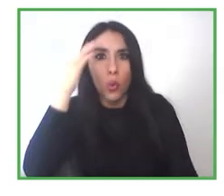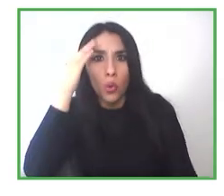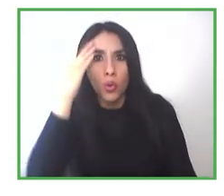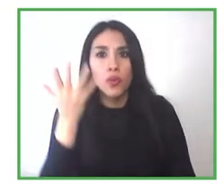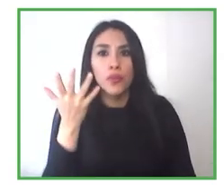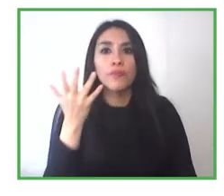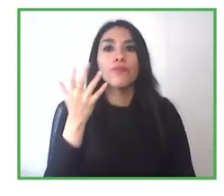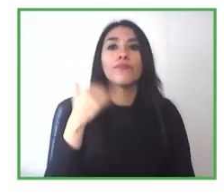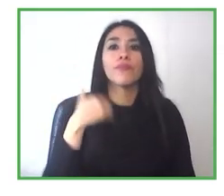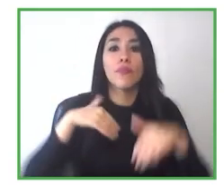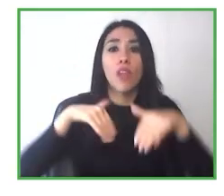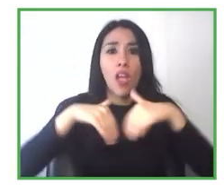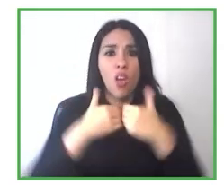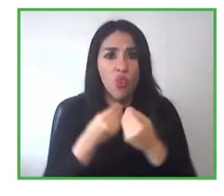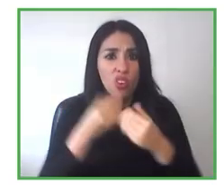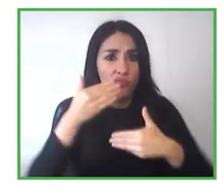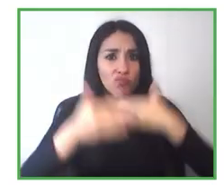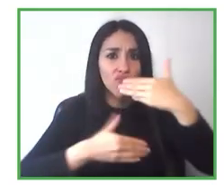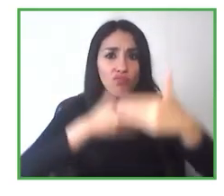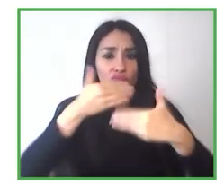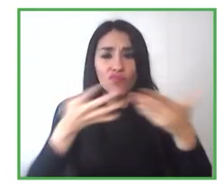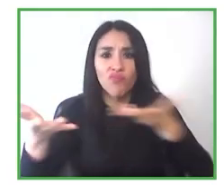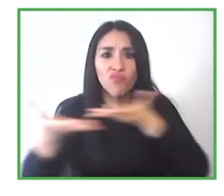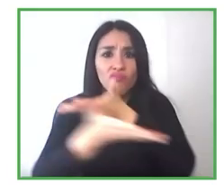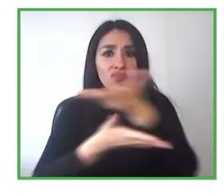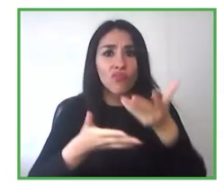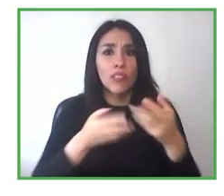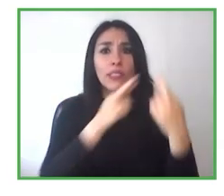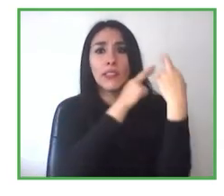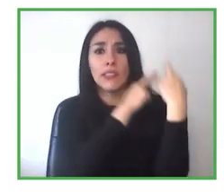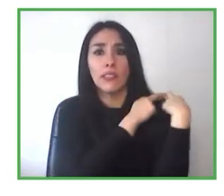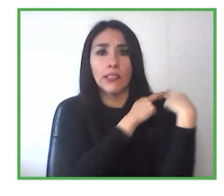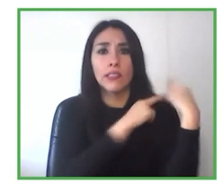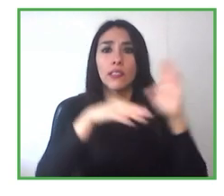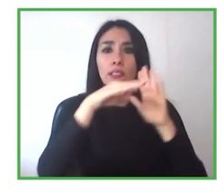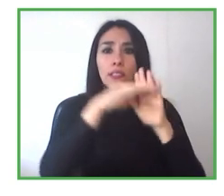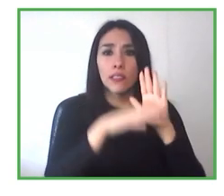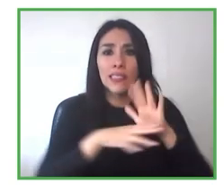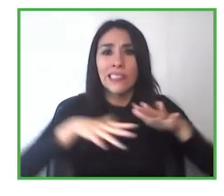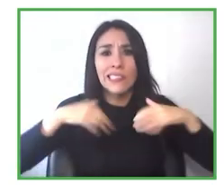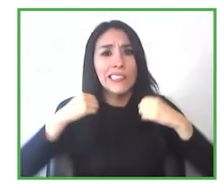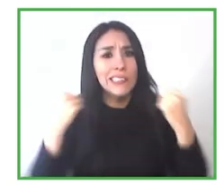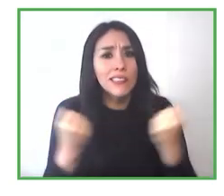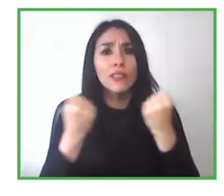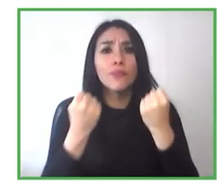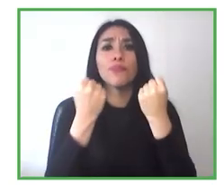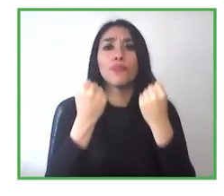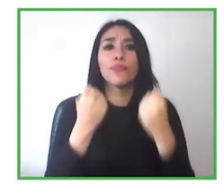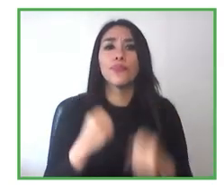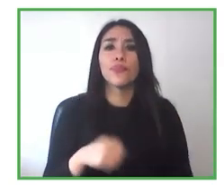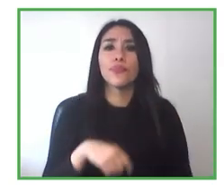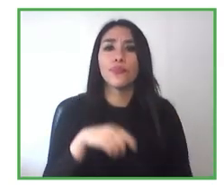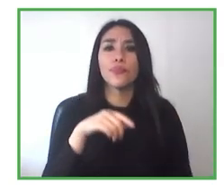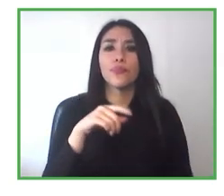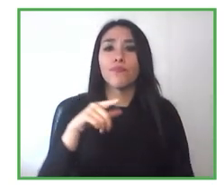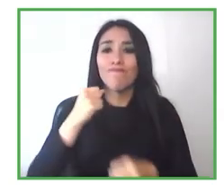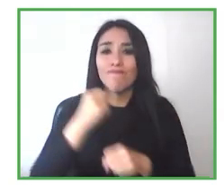positivo esta ley, y de no caer en malas prácticas en el fondo, como que eso también nosotros tratamos de